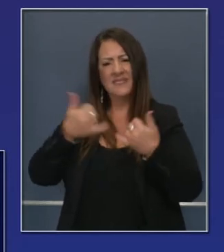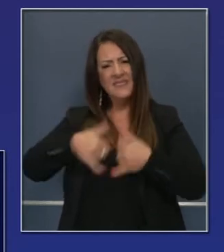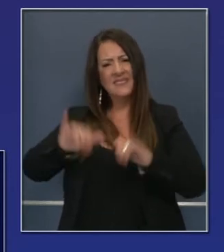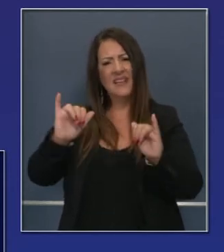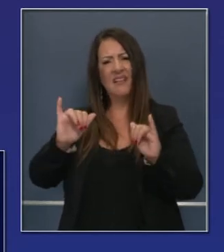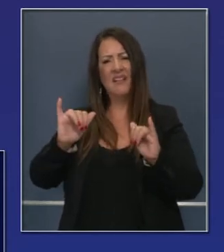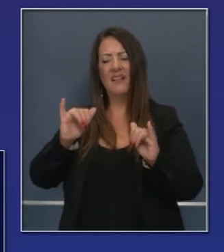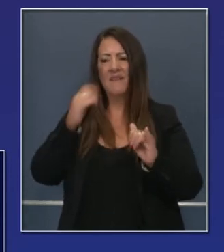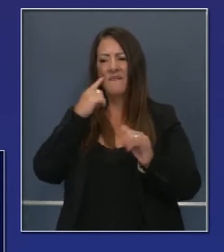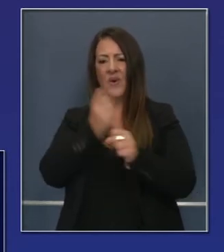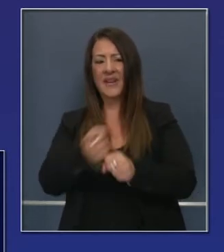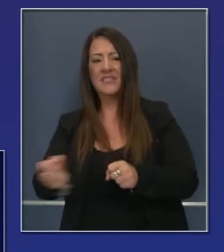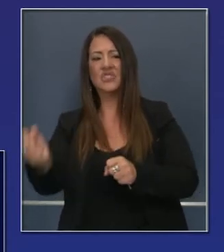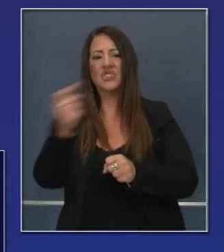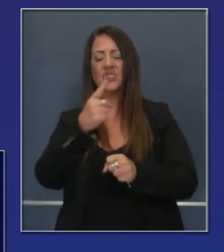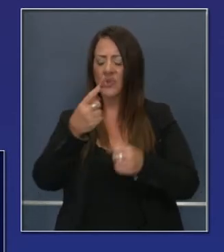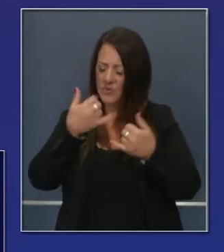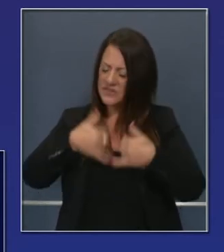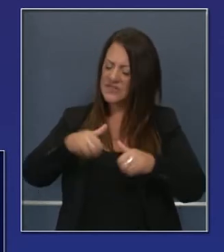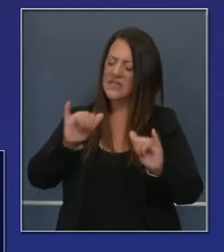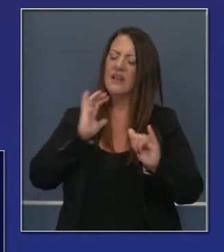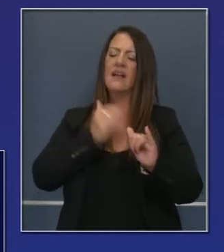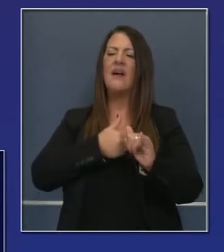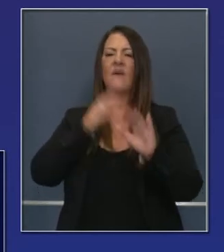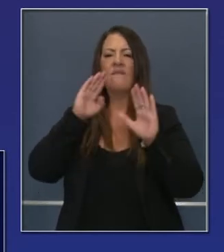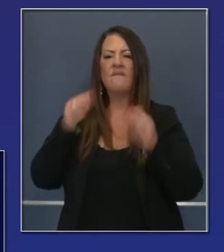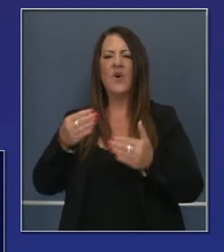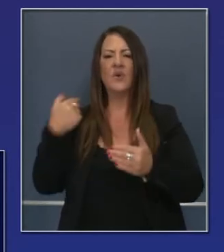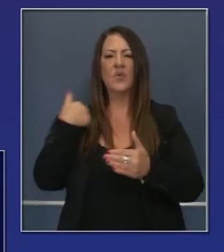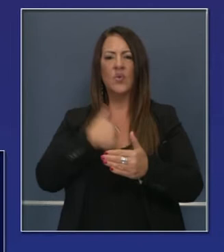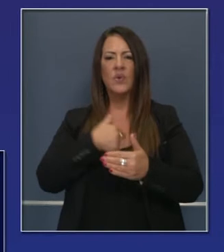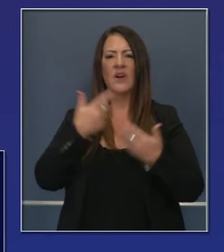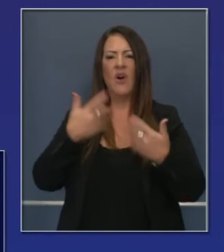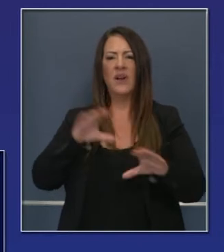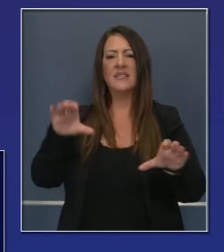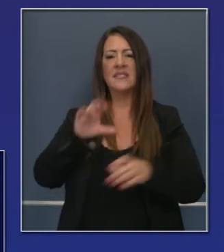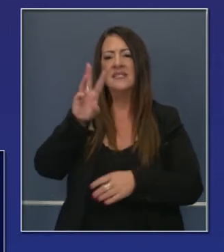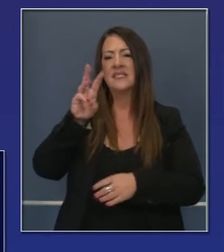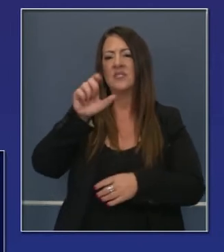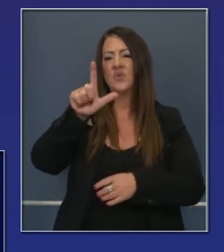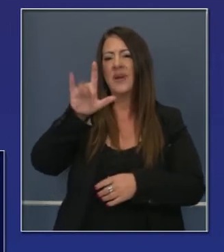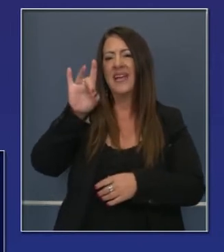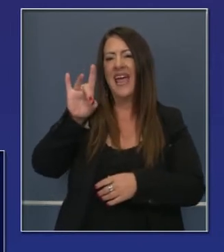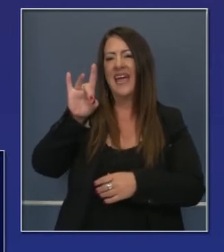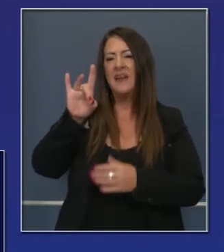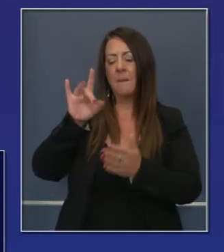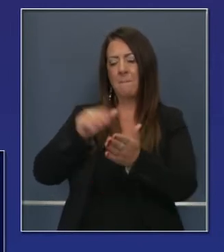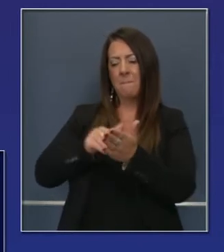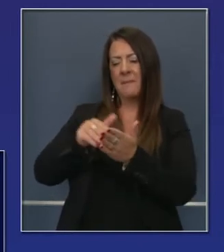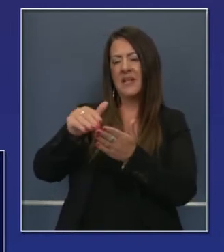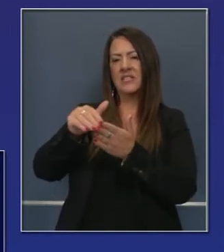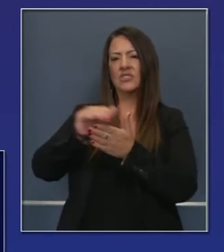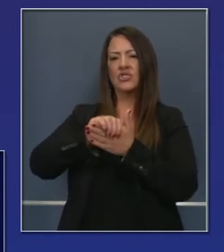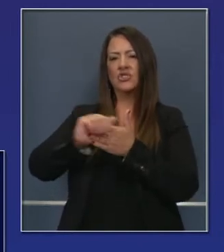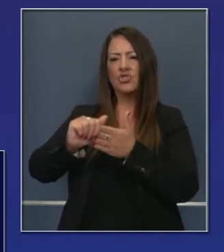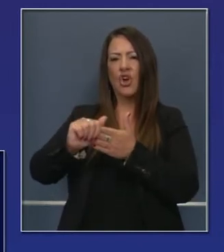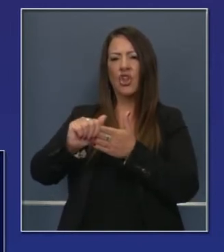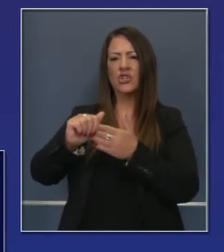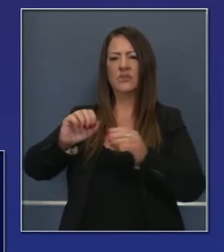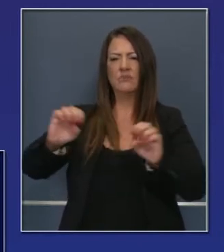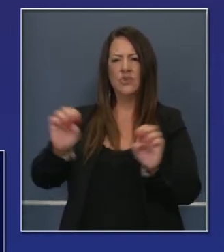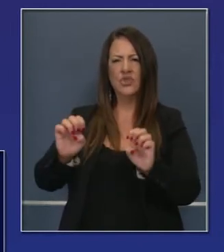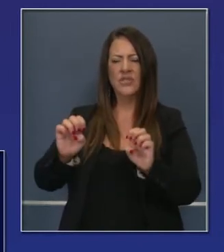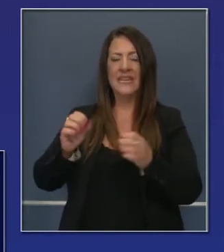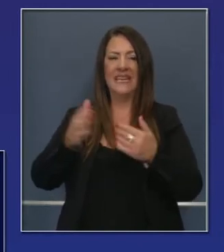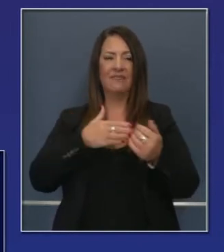acercamiento a esto. Ahora que nos acercamos a este nuevo año, estamos preparándonos con 600 millones de dólares que lo preparamos en